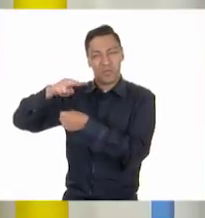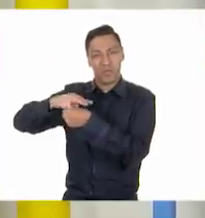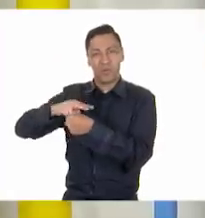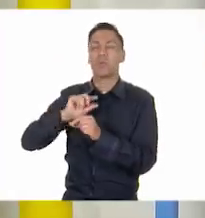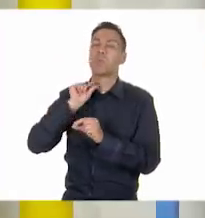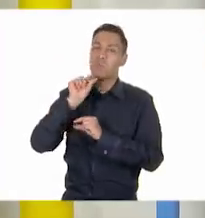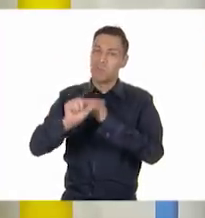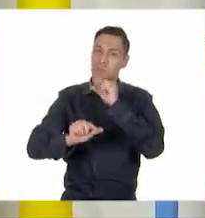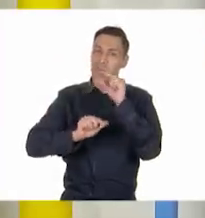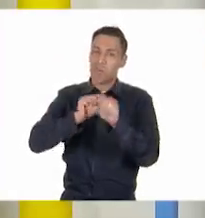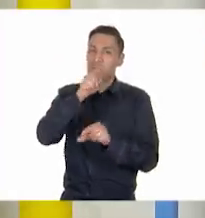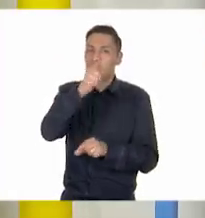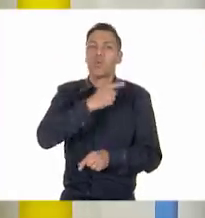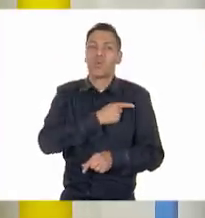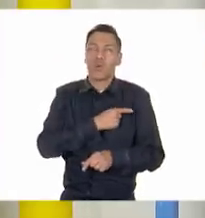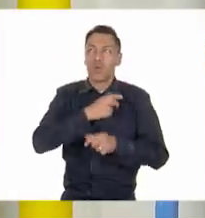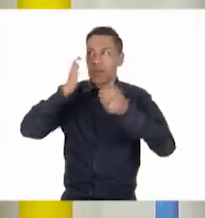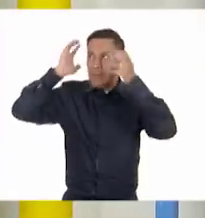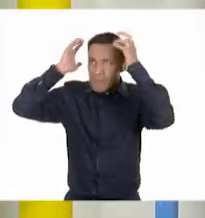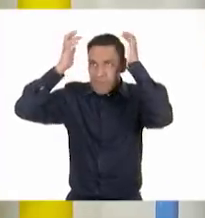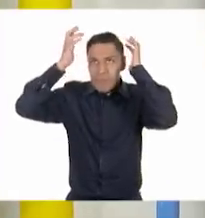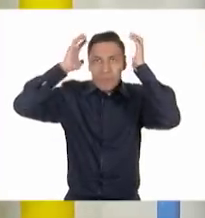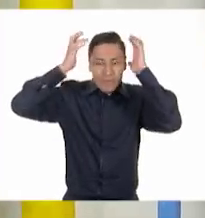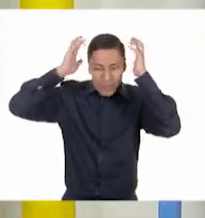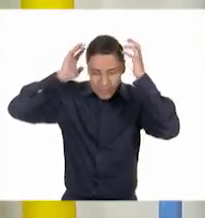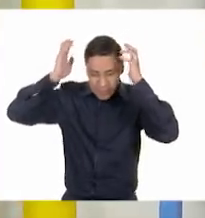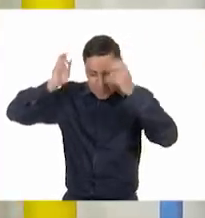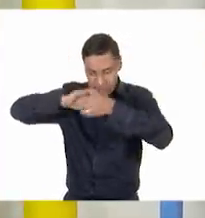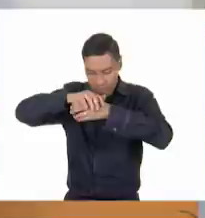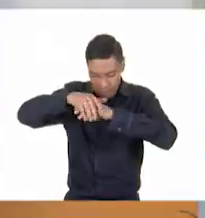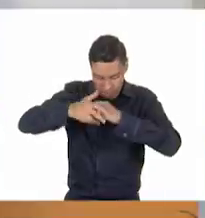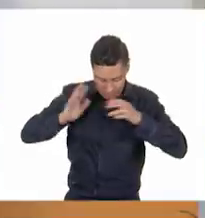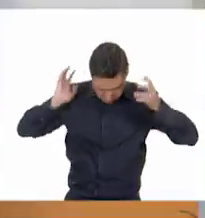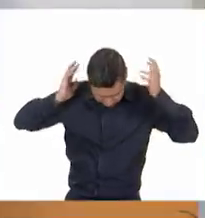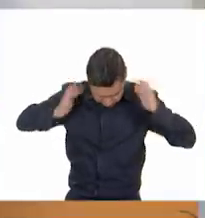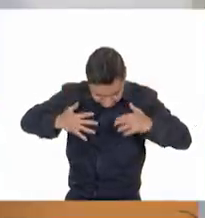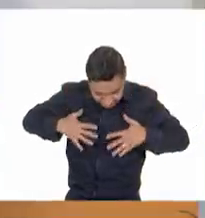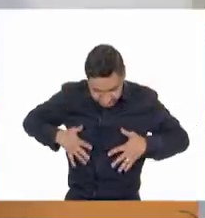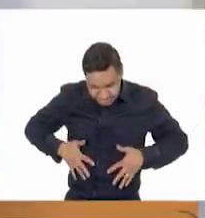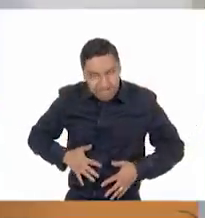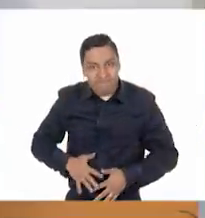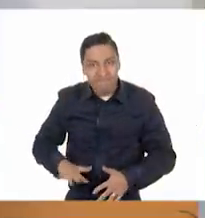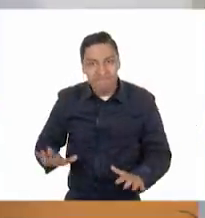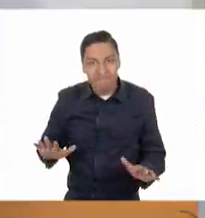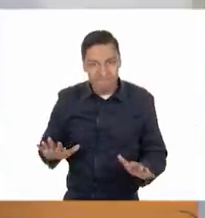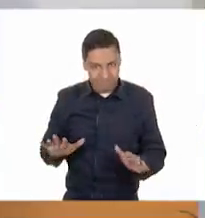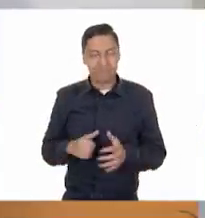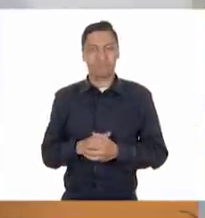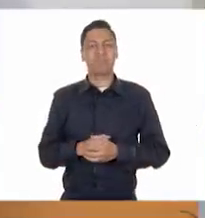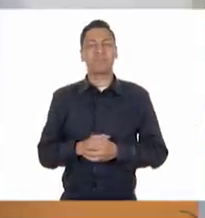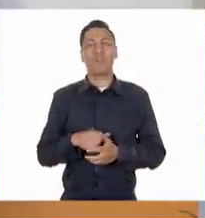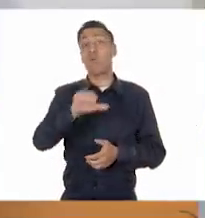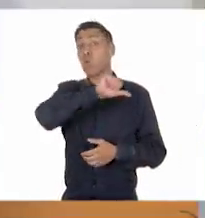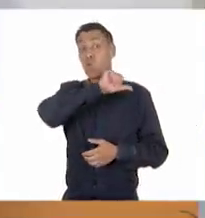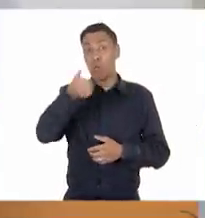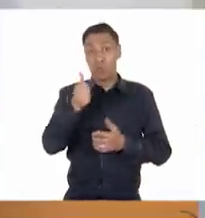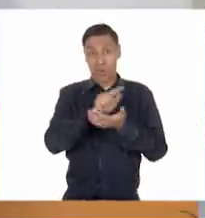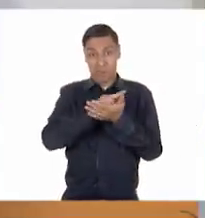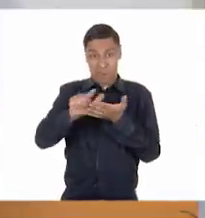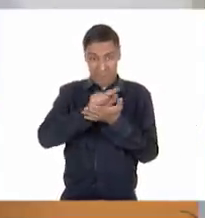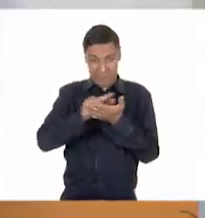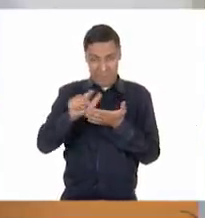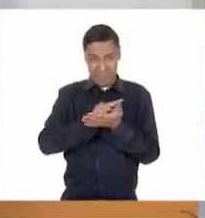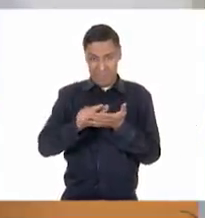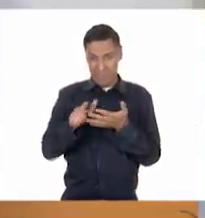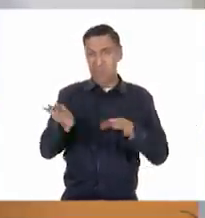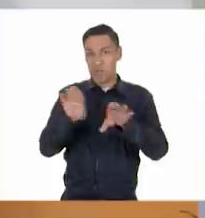poco ya lo vamos haciendo conforme logremos esa independencia. Muy bien, Oscar. Ahora, otro hábito de higiene, además de bañarnos,